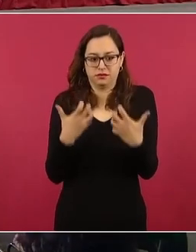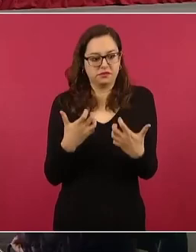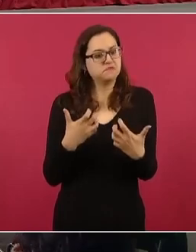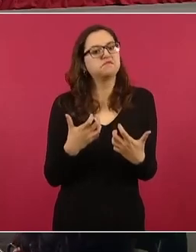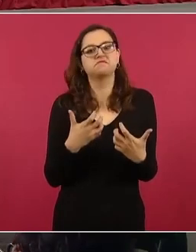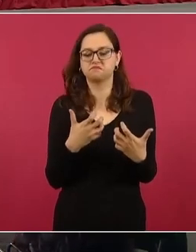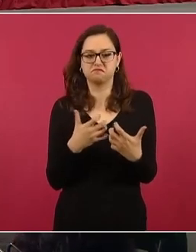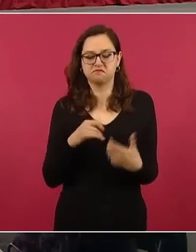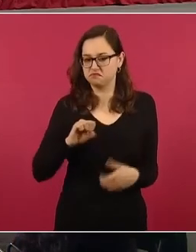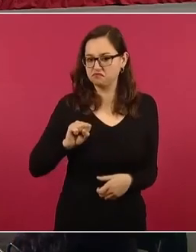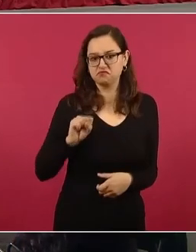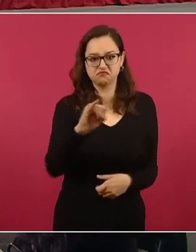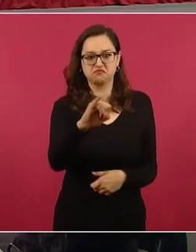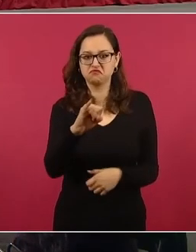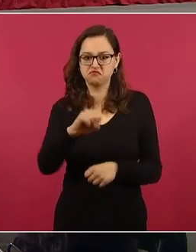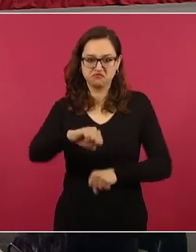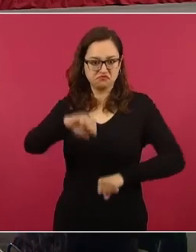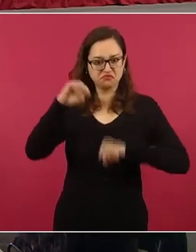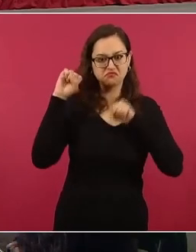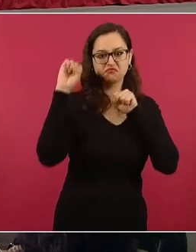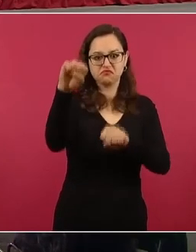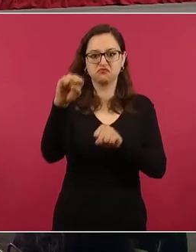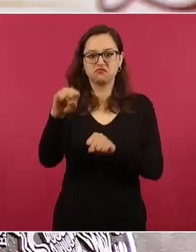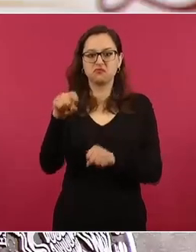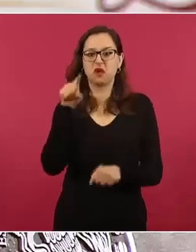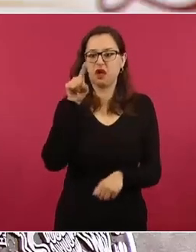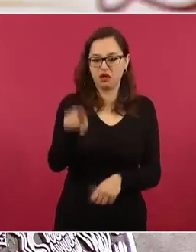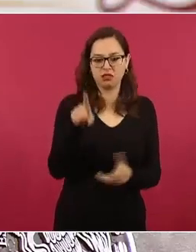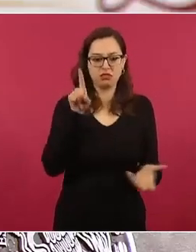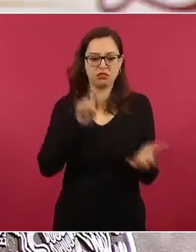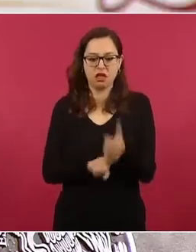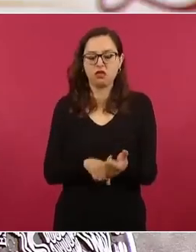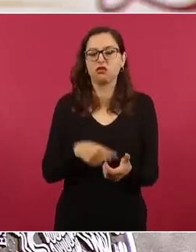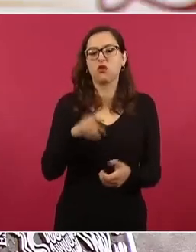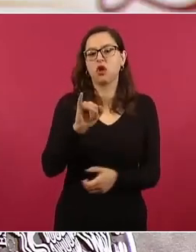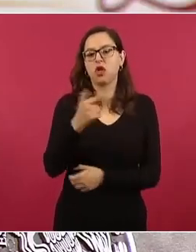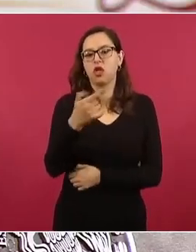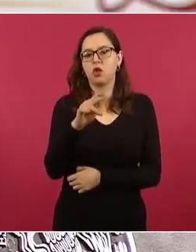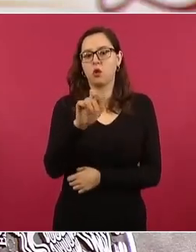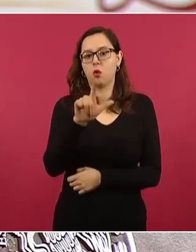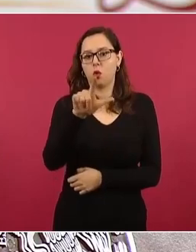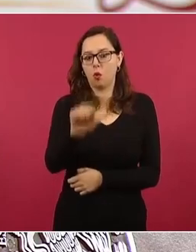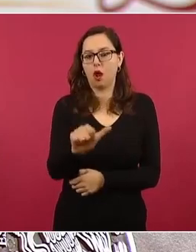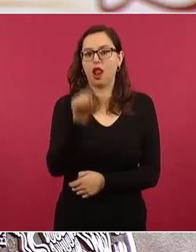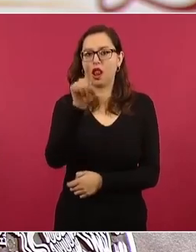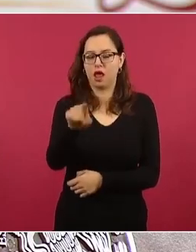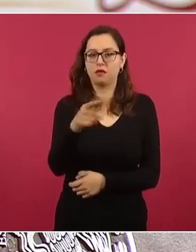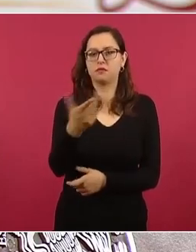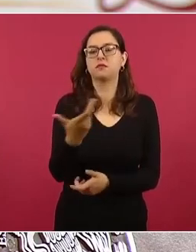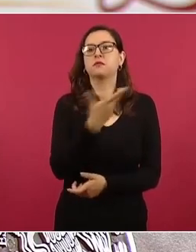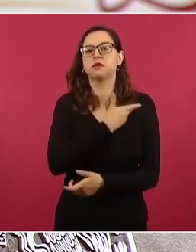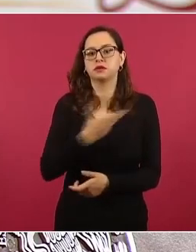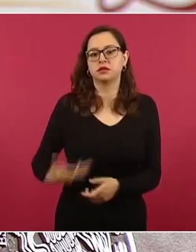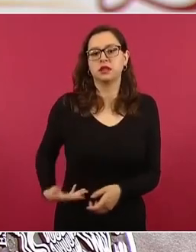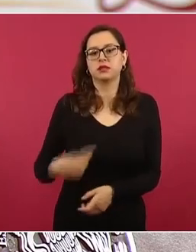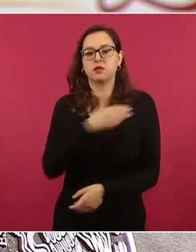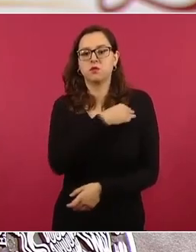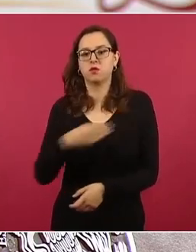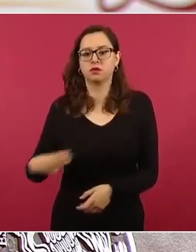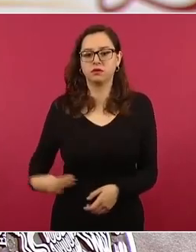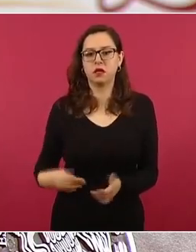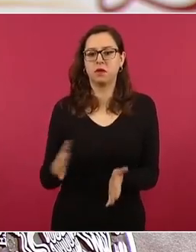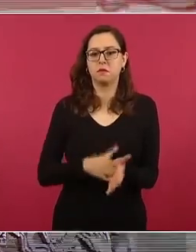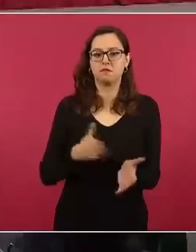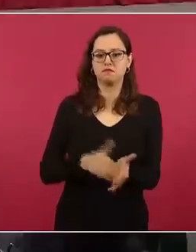las oficinas del Ayuntamiento de Iguala e incendiaron documentación en demanda de la presentación de Hernández Cardona, quien